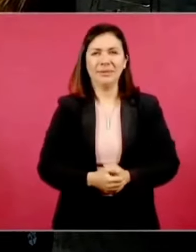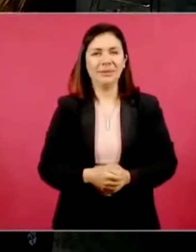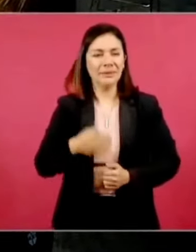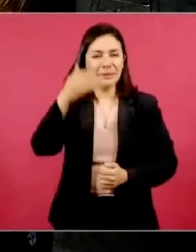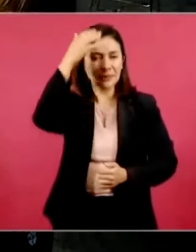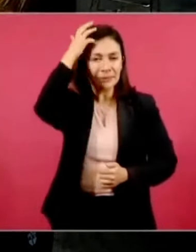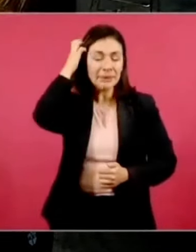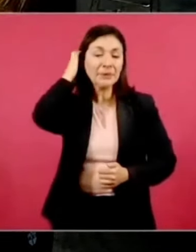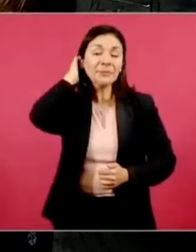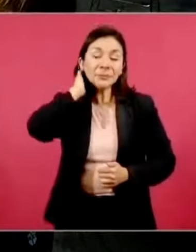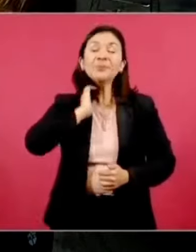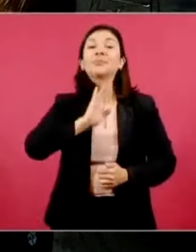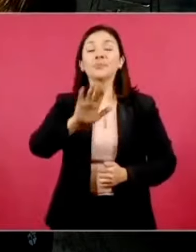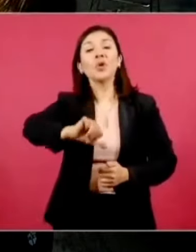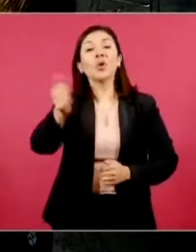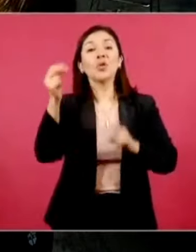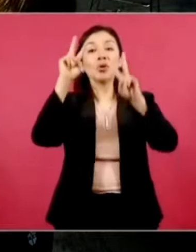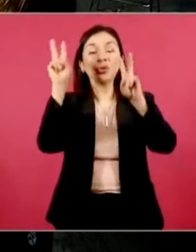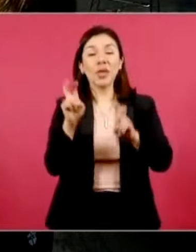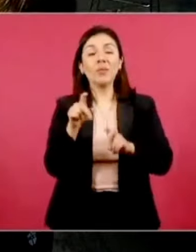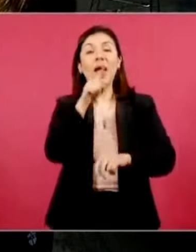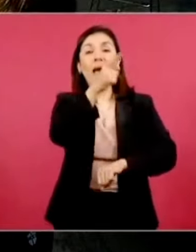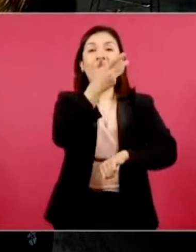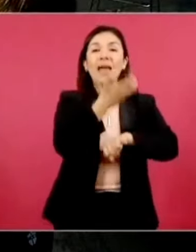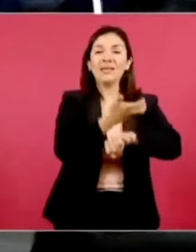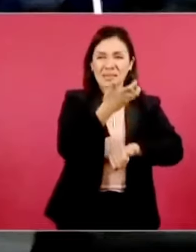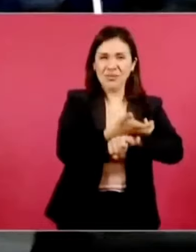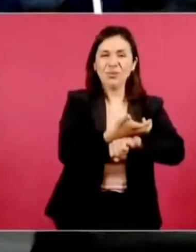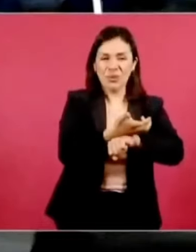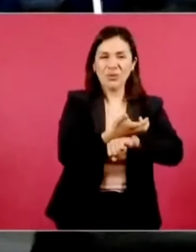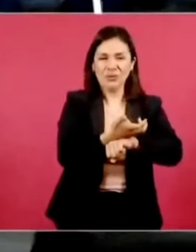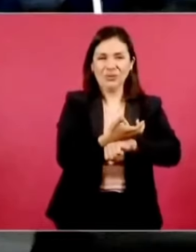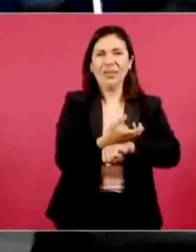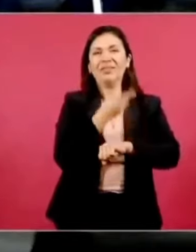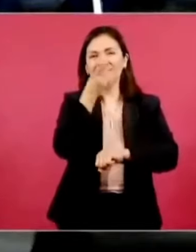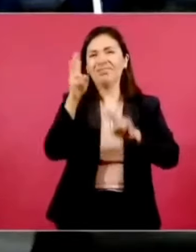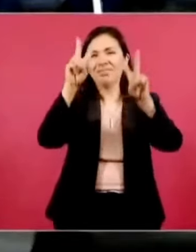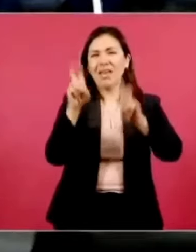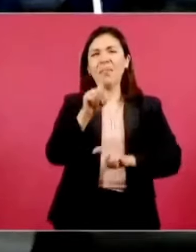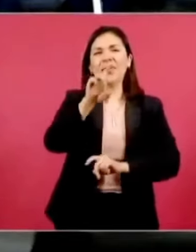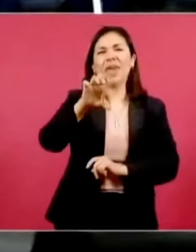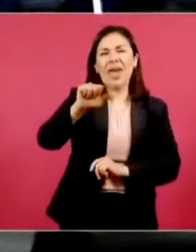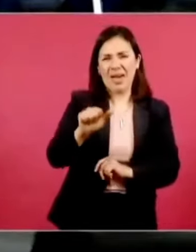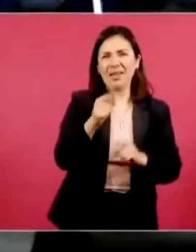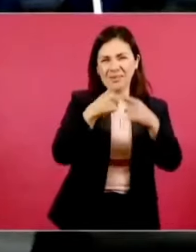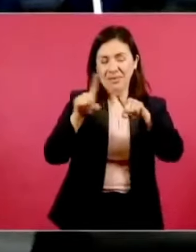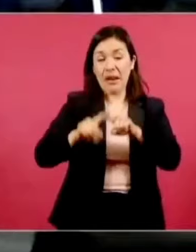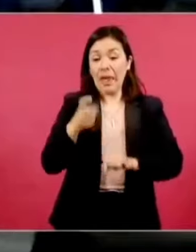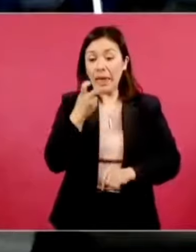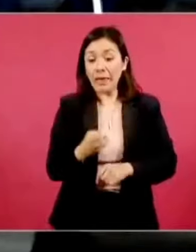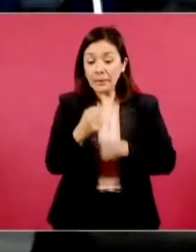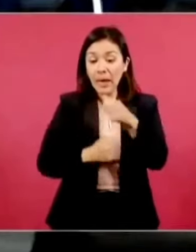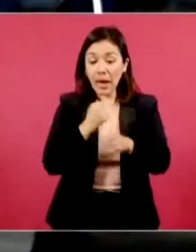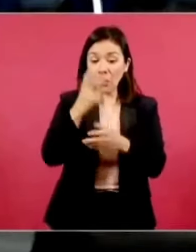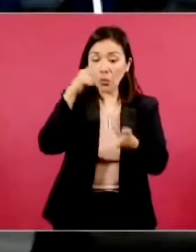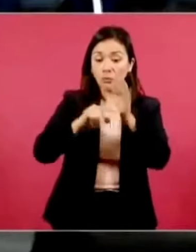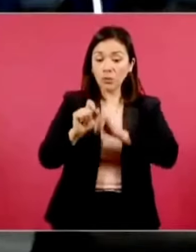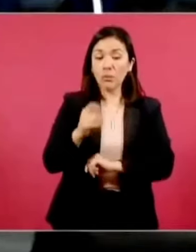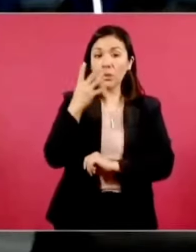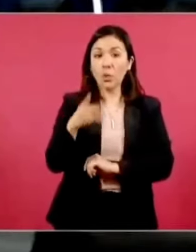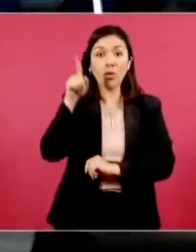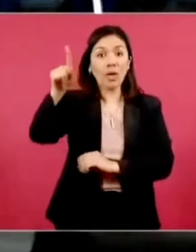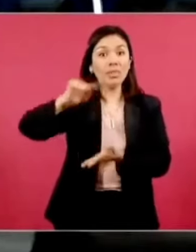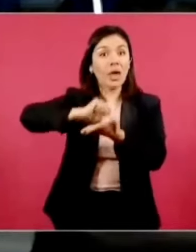En el último tema, presidente, ha hablado de Estados Unidos y de todo este tema de la DEA. Este 2024 en Tamaulipas va a ser clave